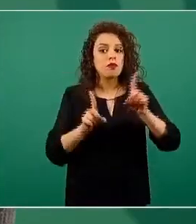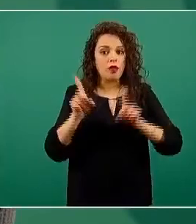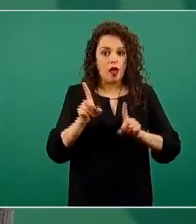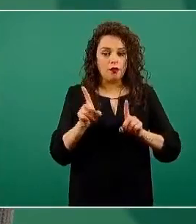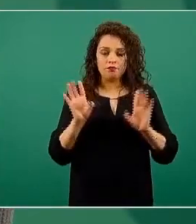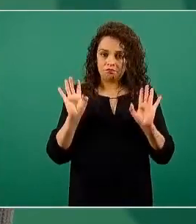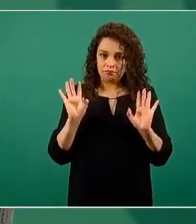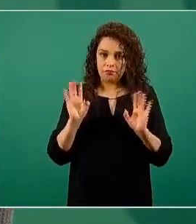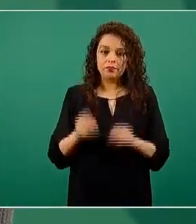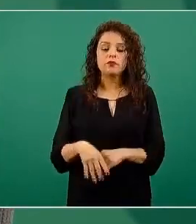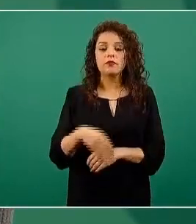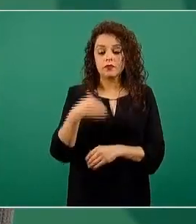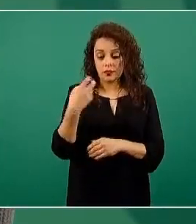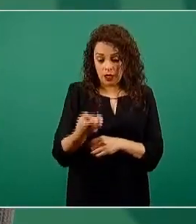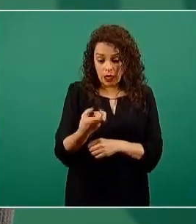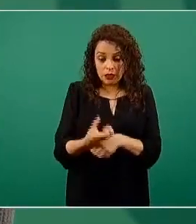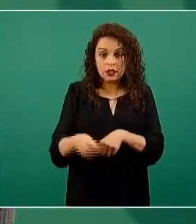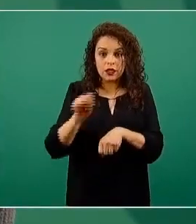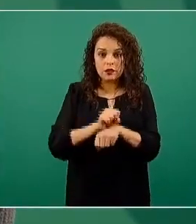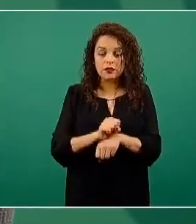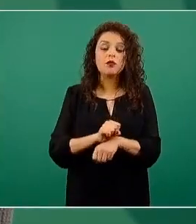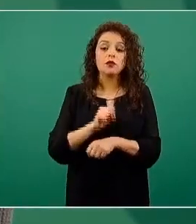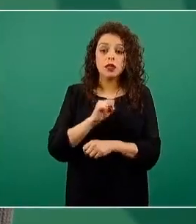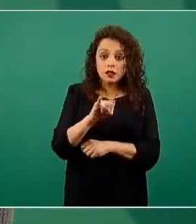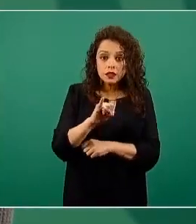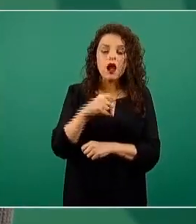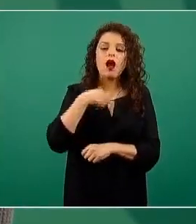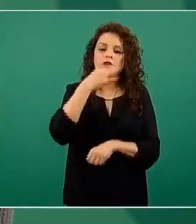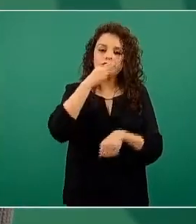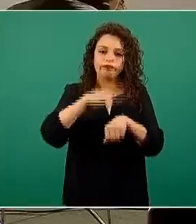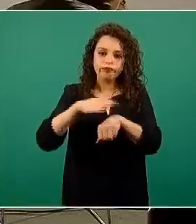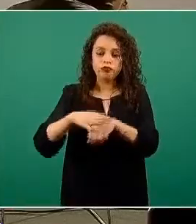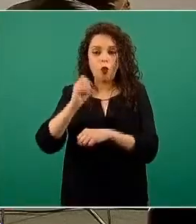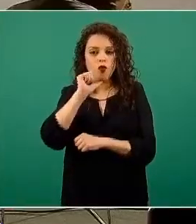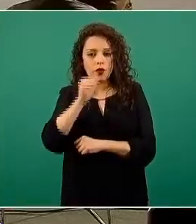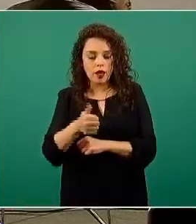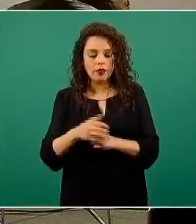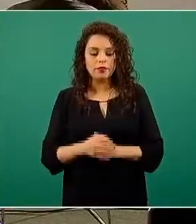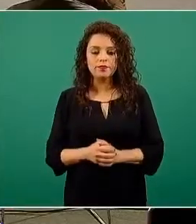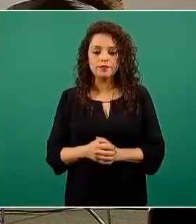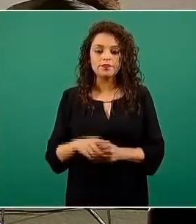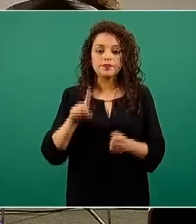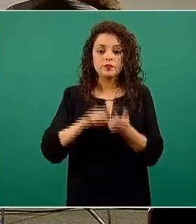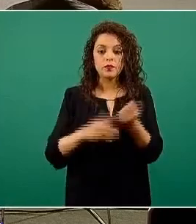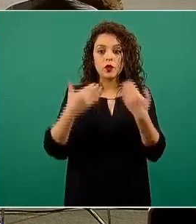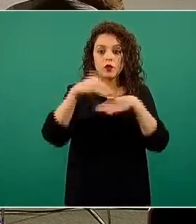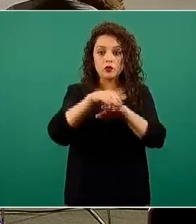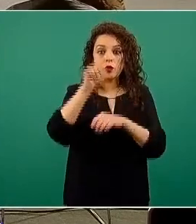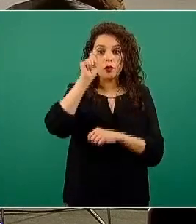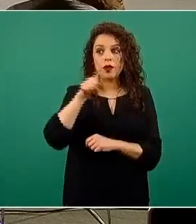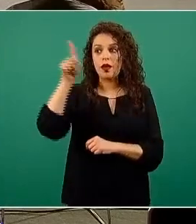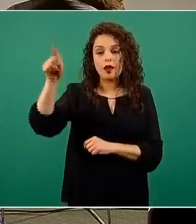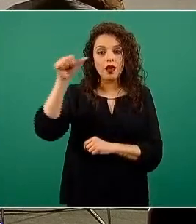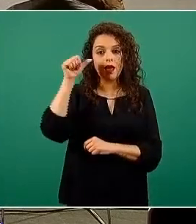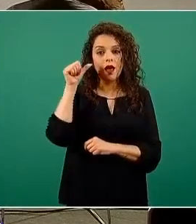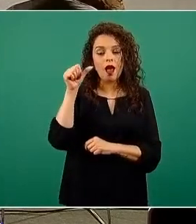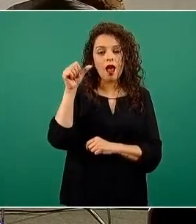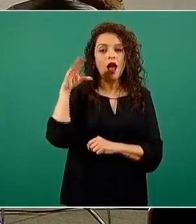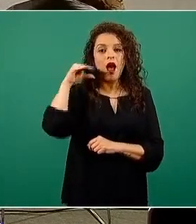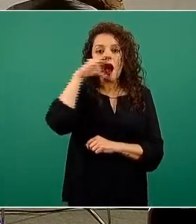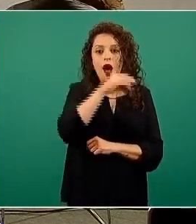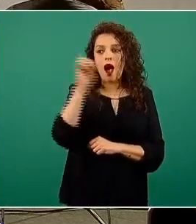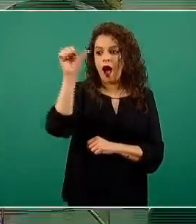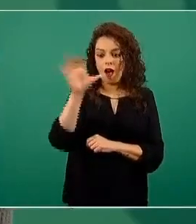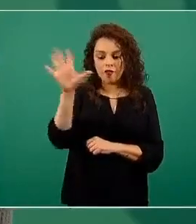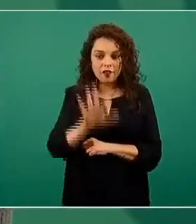estaríamos confirmando en esta misma semana. Para efectos de la variante sudafricana hasta el momento no se ha detectado, ya se inició la búsqueda también